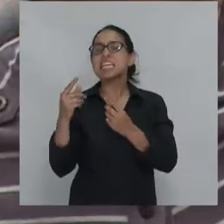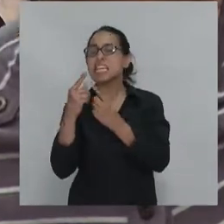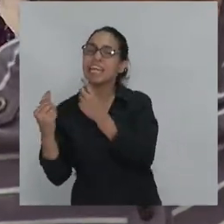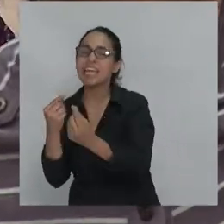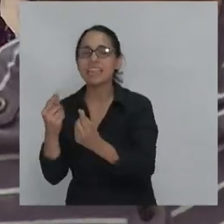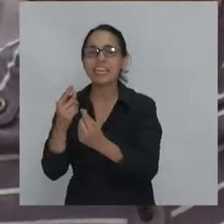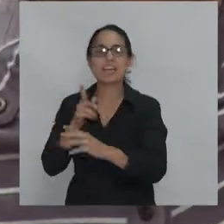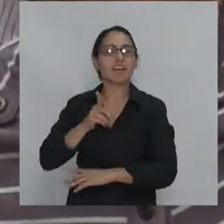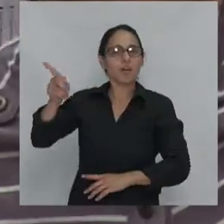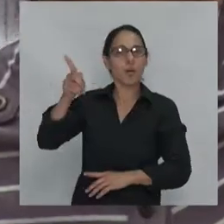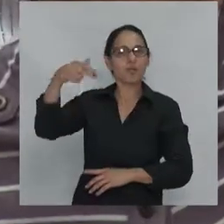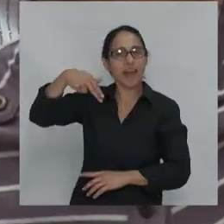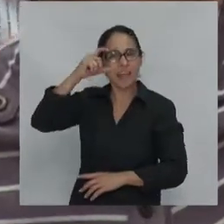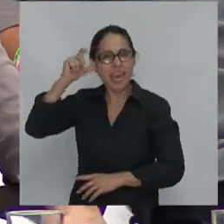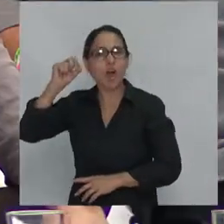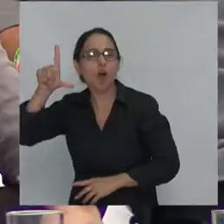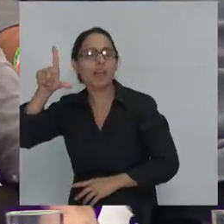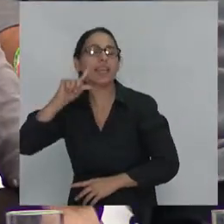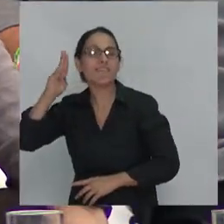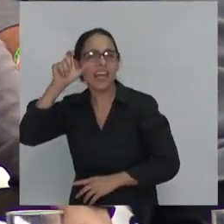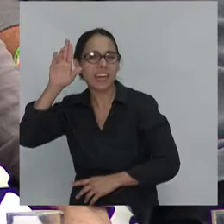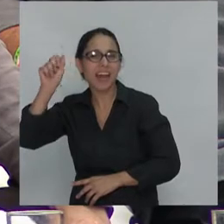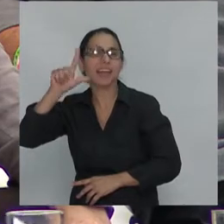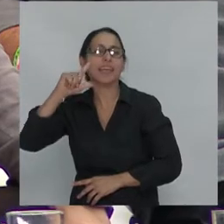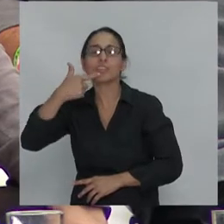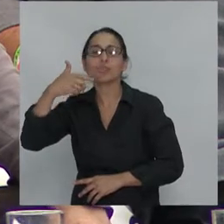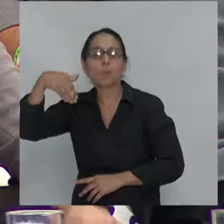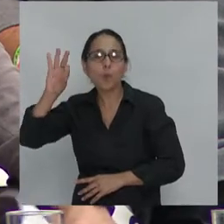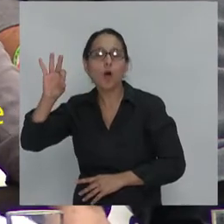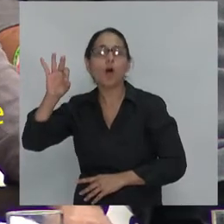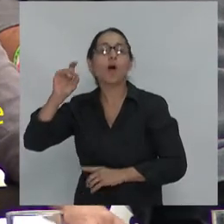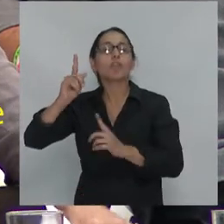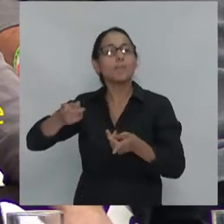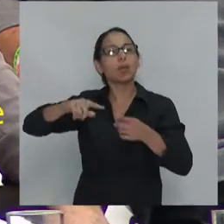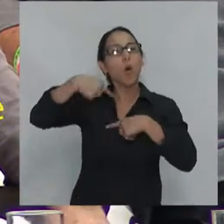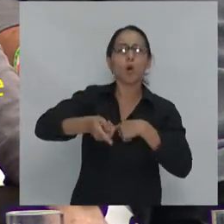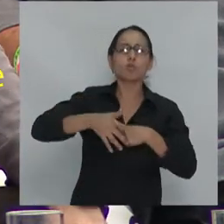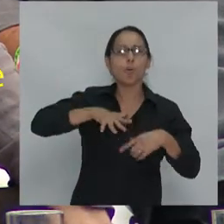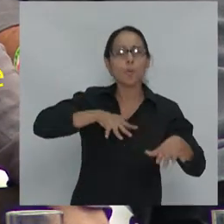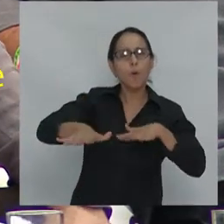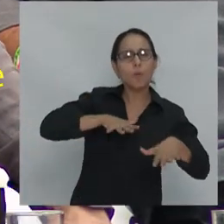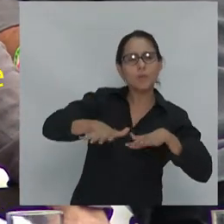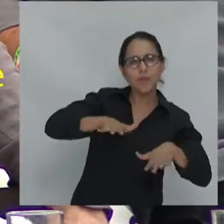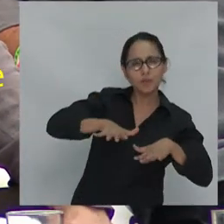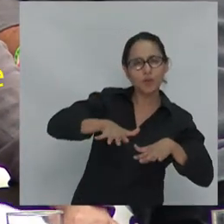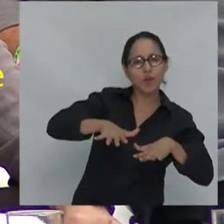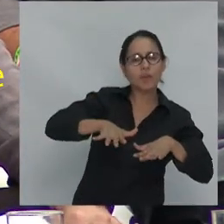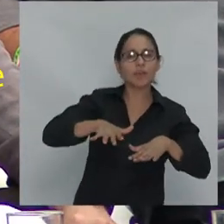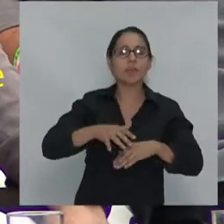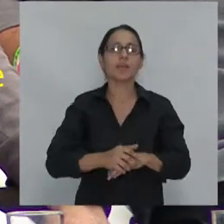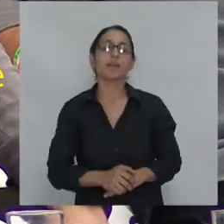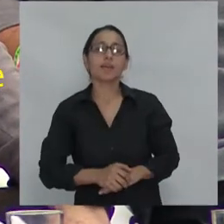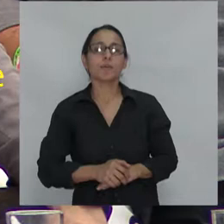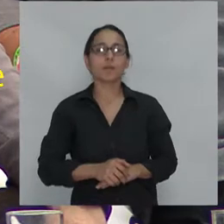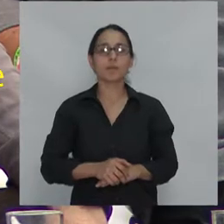nosotros y el movimiento altramundialista ha expresado y